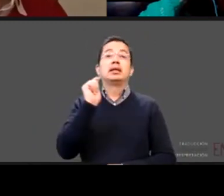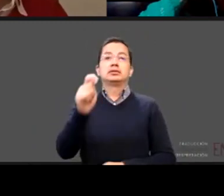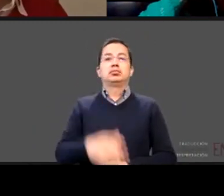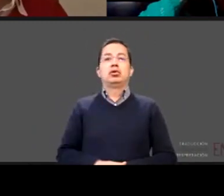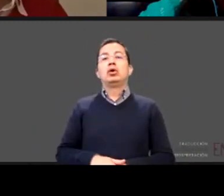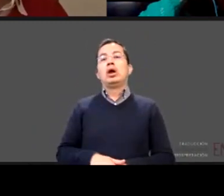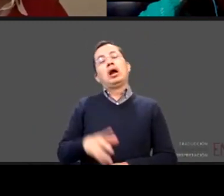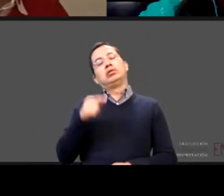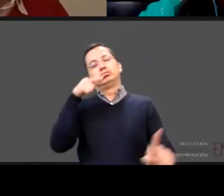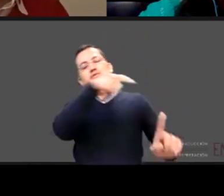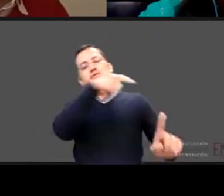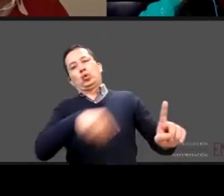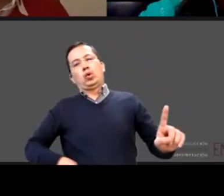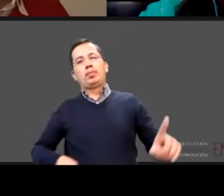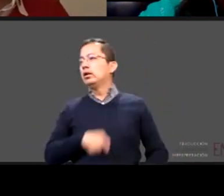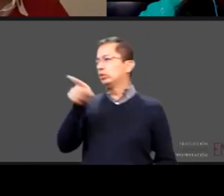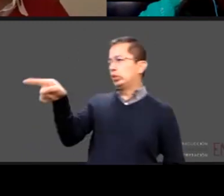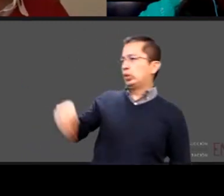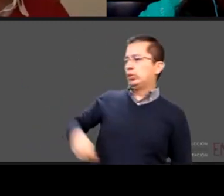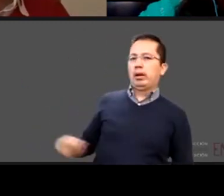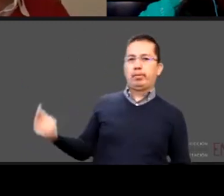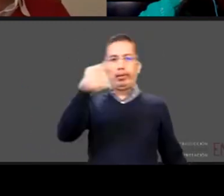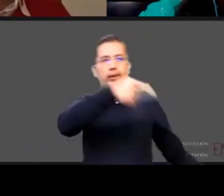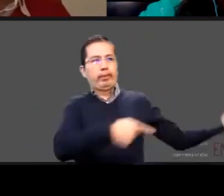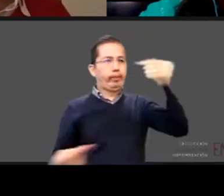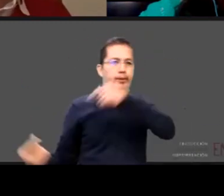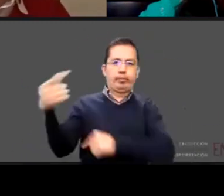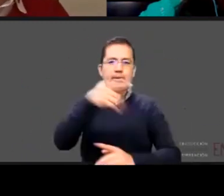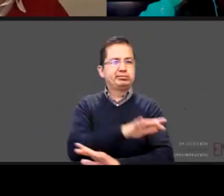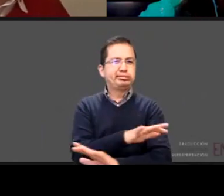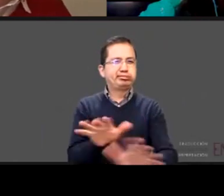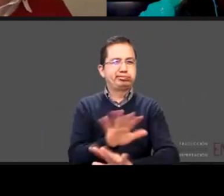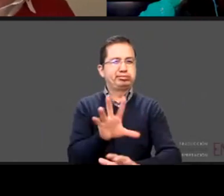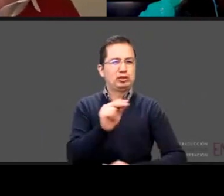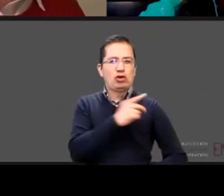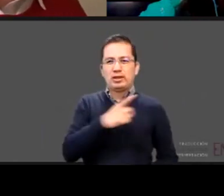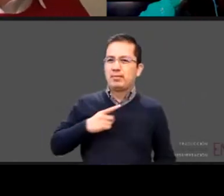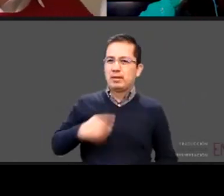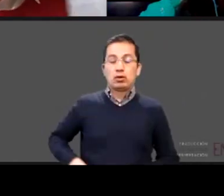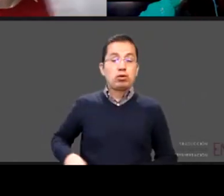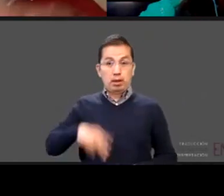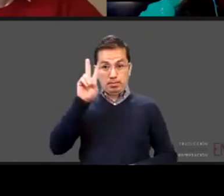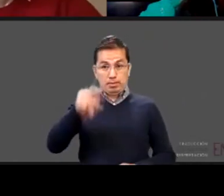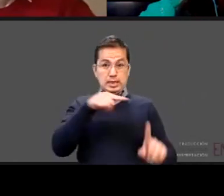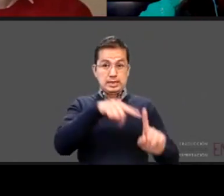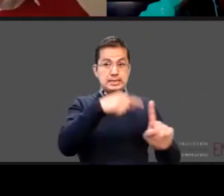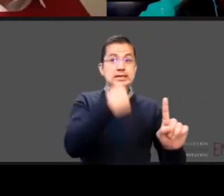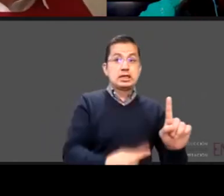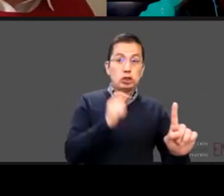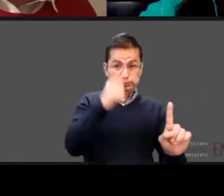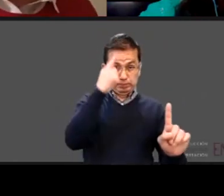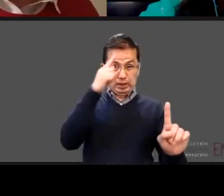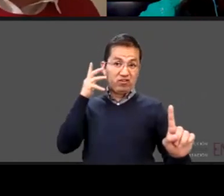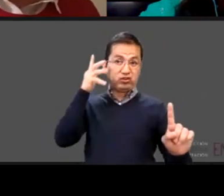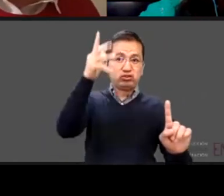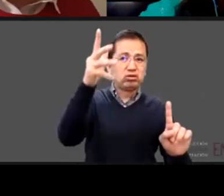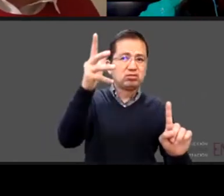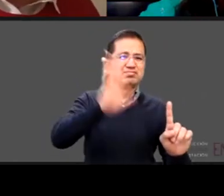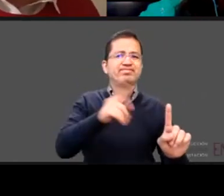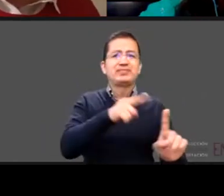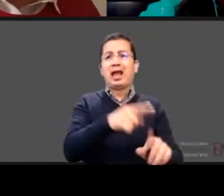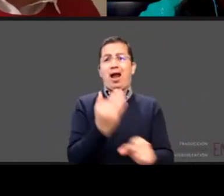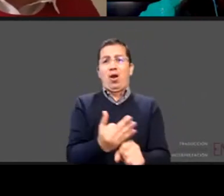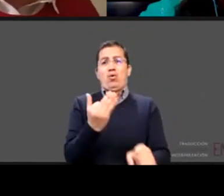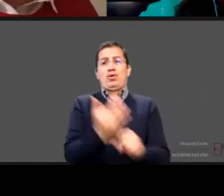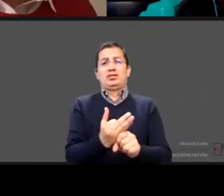es que es tu culpa y los papás y con lo que cierro de mensaje es hay que quitar las culpas los niños no son el futuro son el presente y me quito las culpas es que porque no